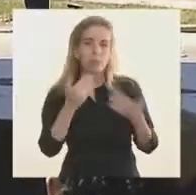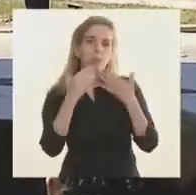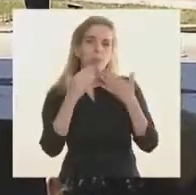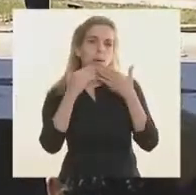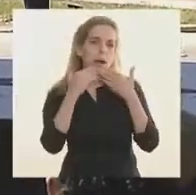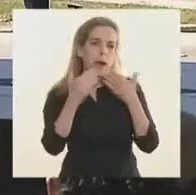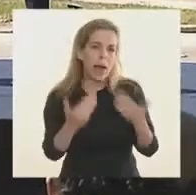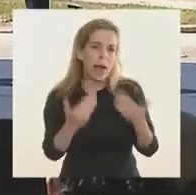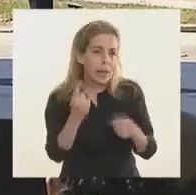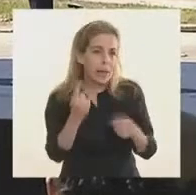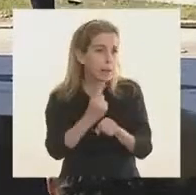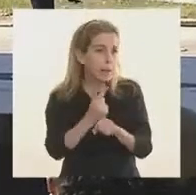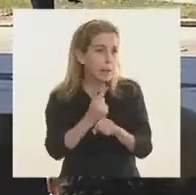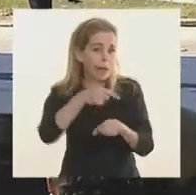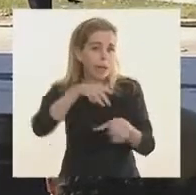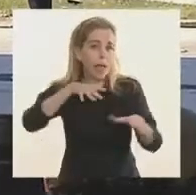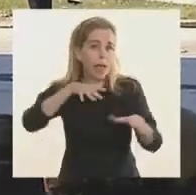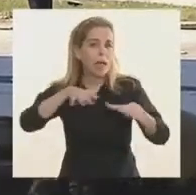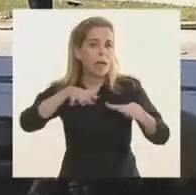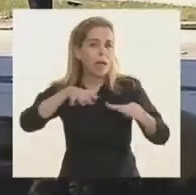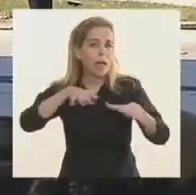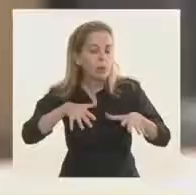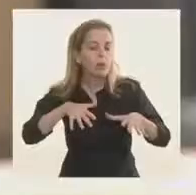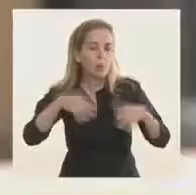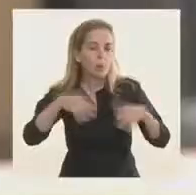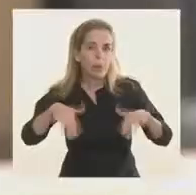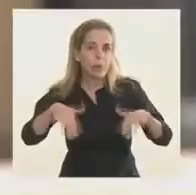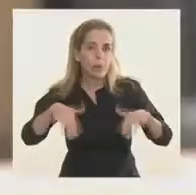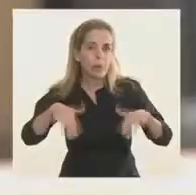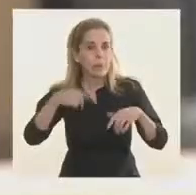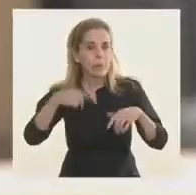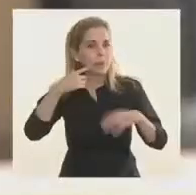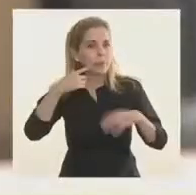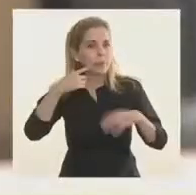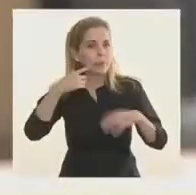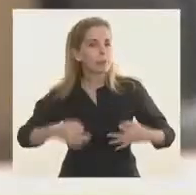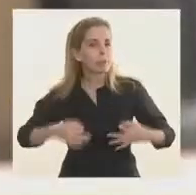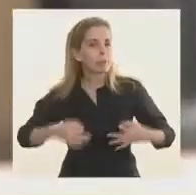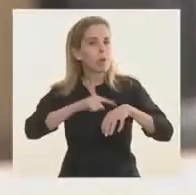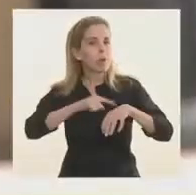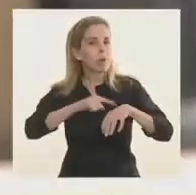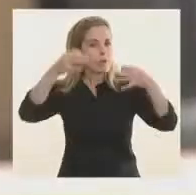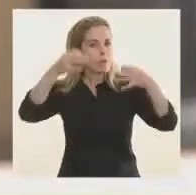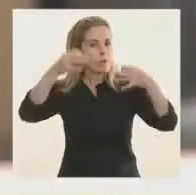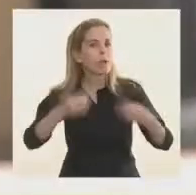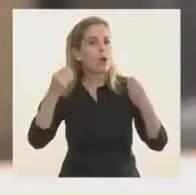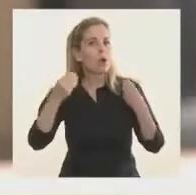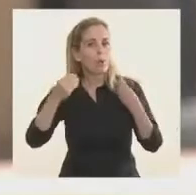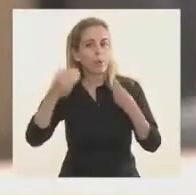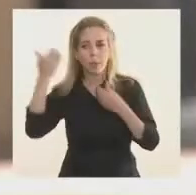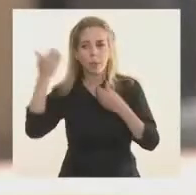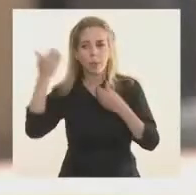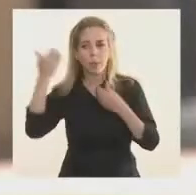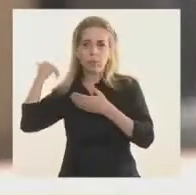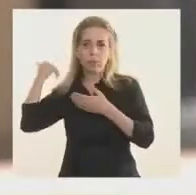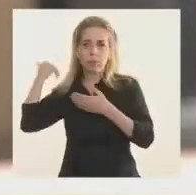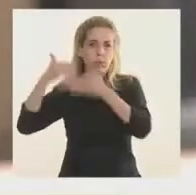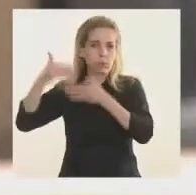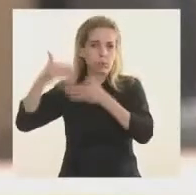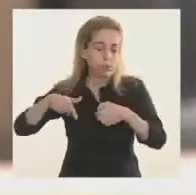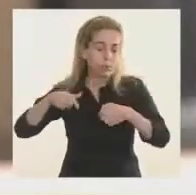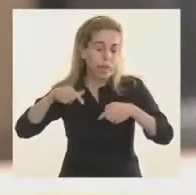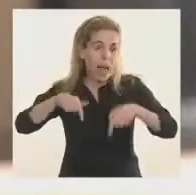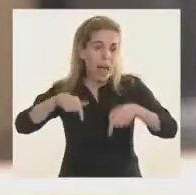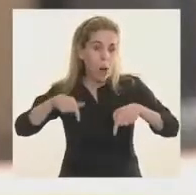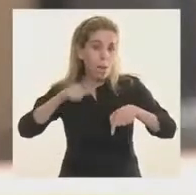agradecerle primero en este contexto, acompañarnos en este que sin dudas, en lo que ha sido la evolución de esta pandemia, es el